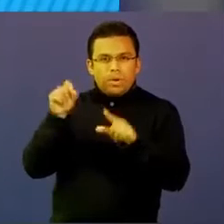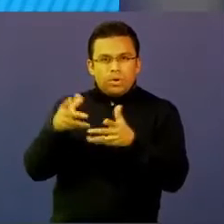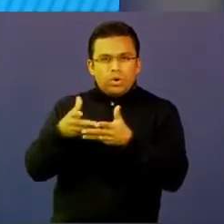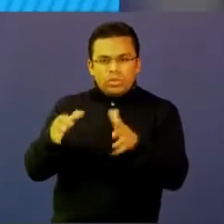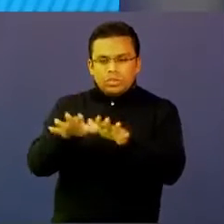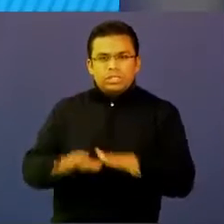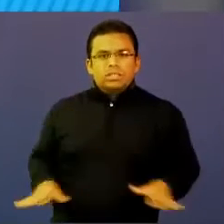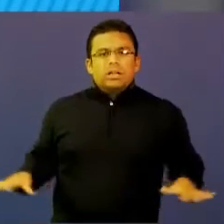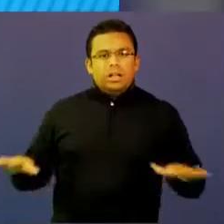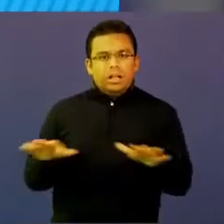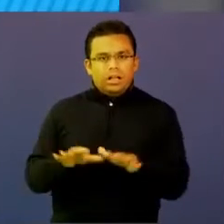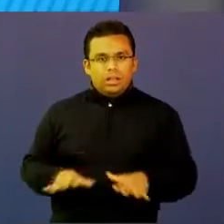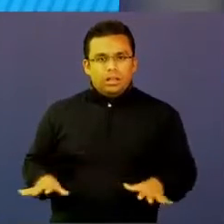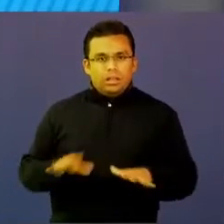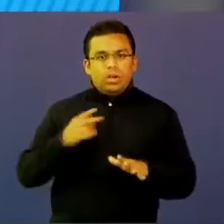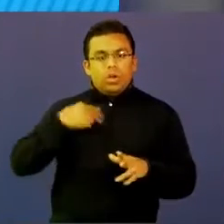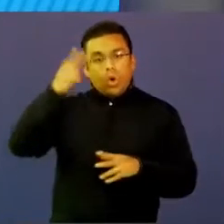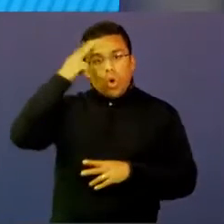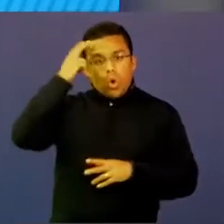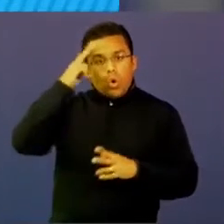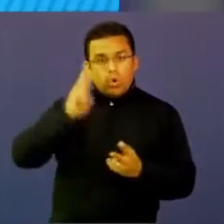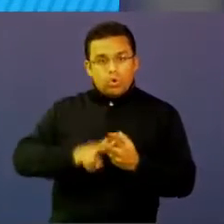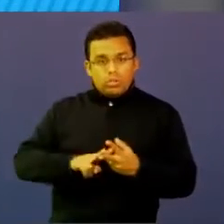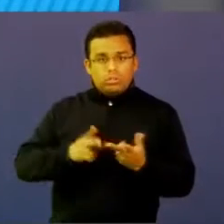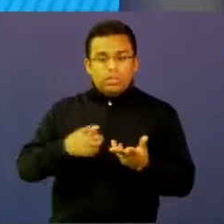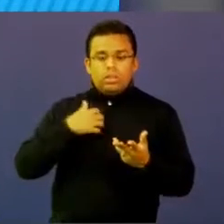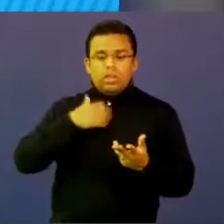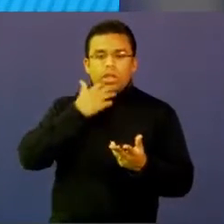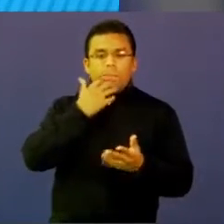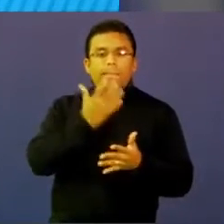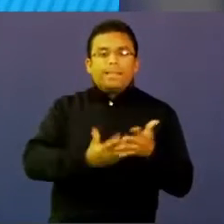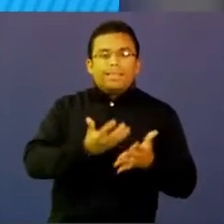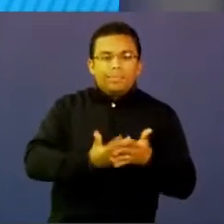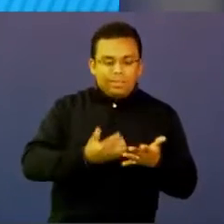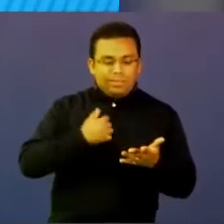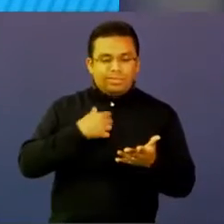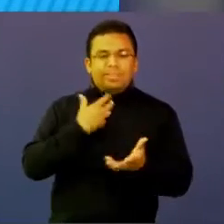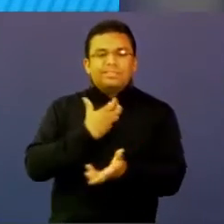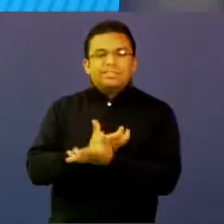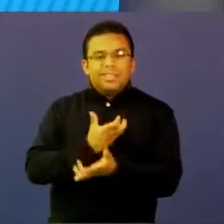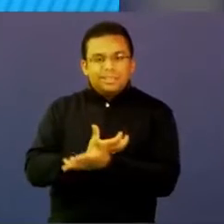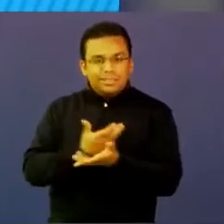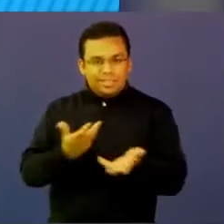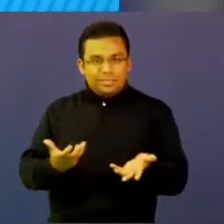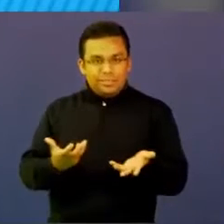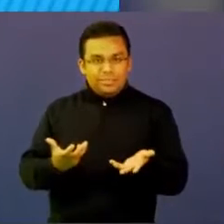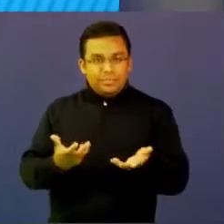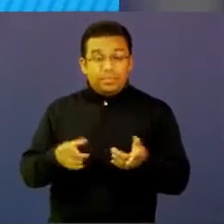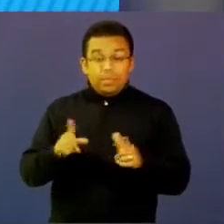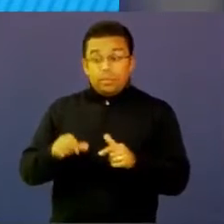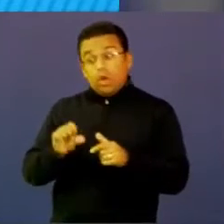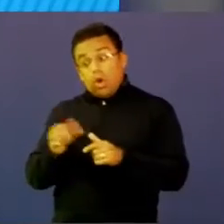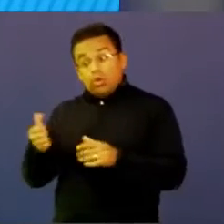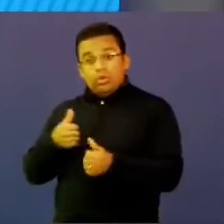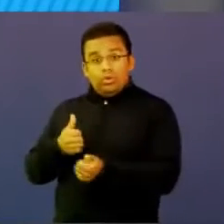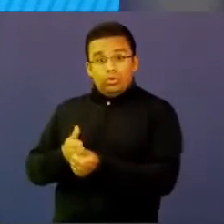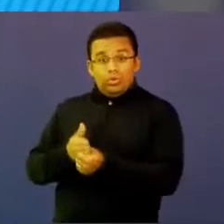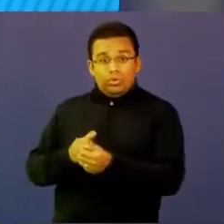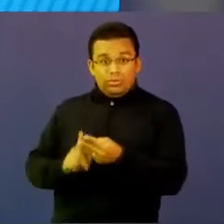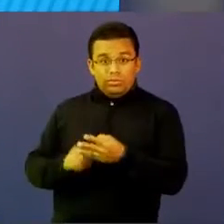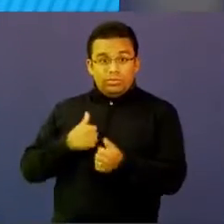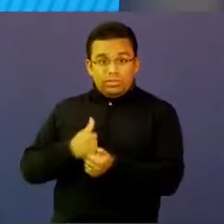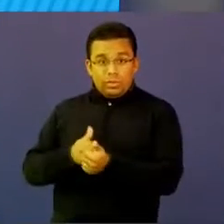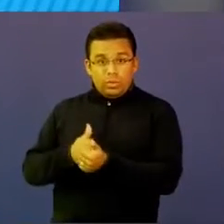conocimiento, por ejemplo, a la enseñanza de la matemática, la enseñanza de la ciencia. Y hay otro tutor que me acompaña